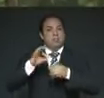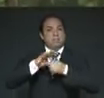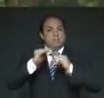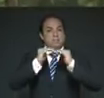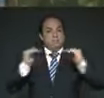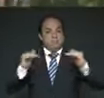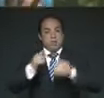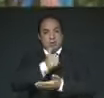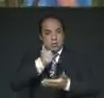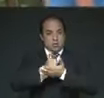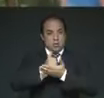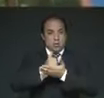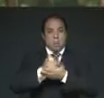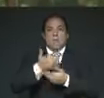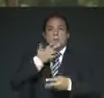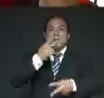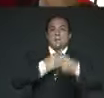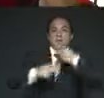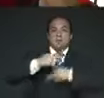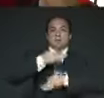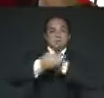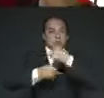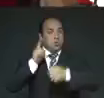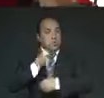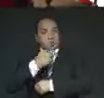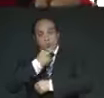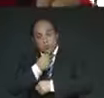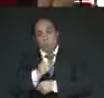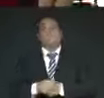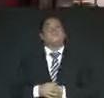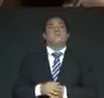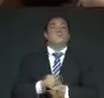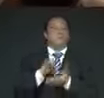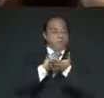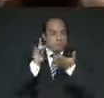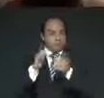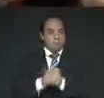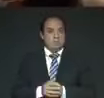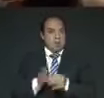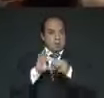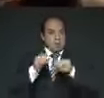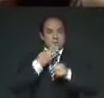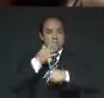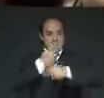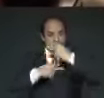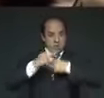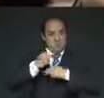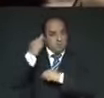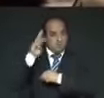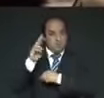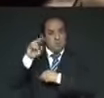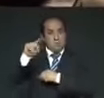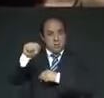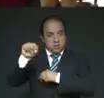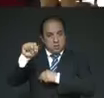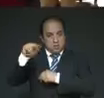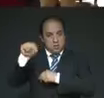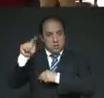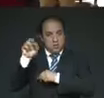sean bienvenidos todas y todos. Muchas gracias. Las palabras de bienvenida del maestro Néstor Núñez López.